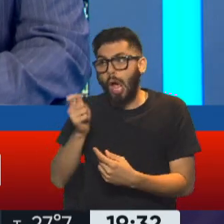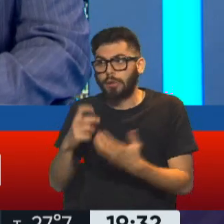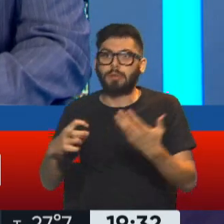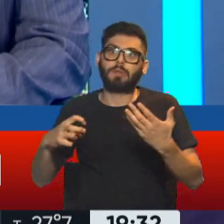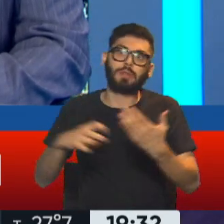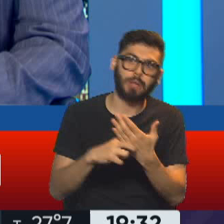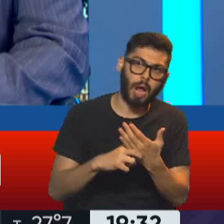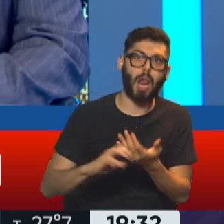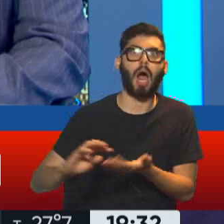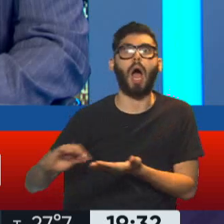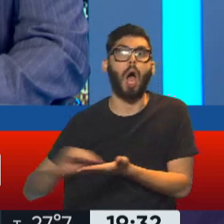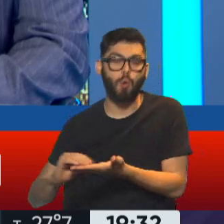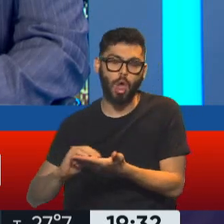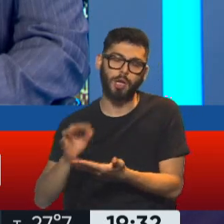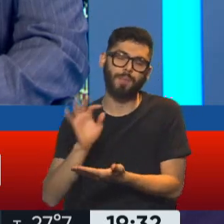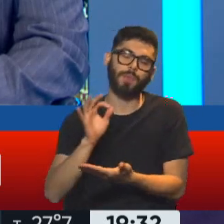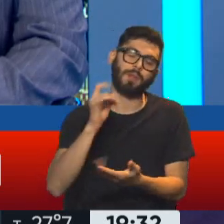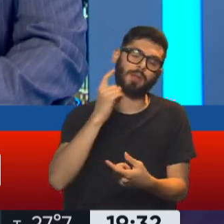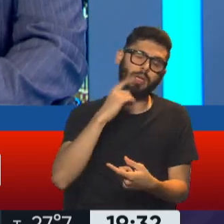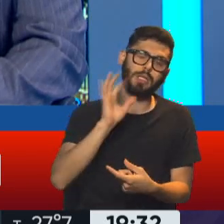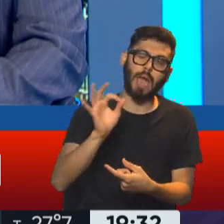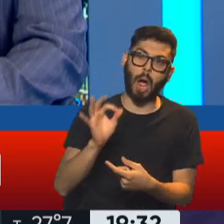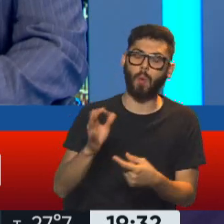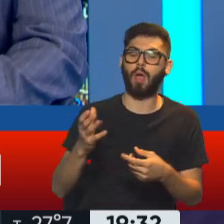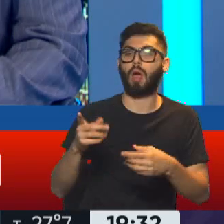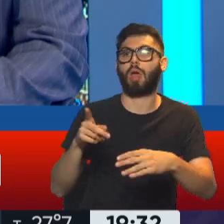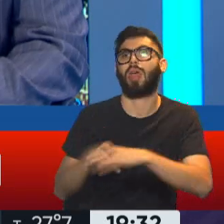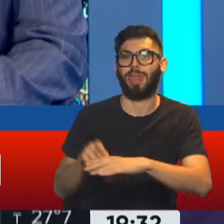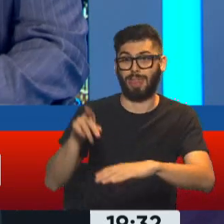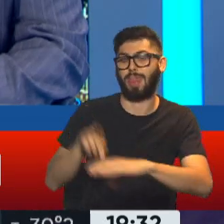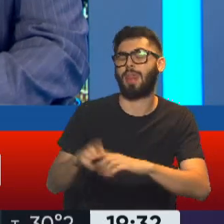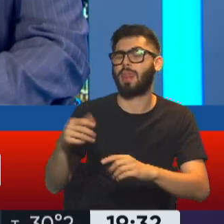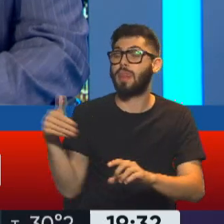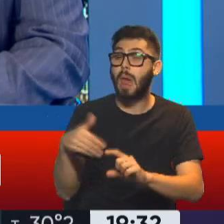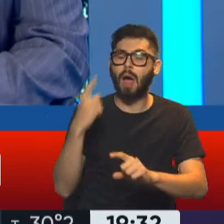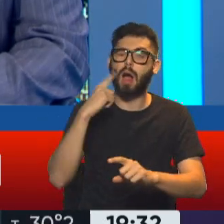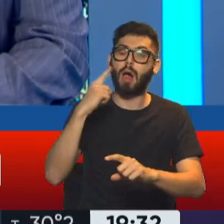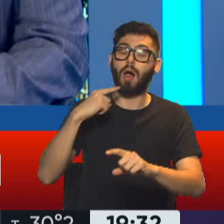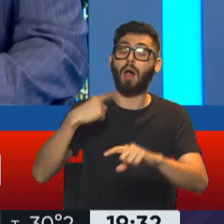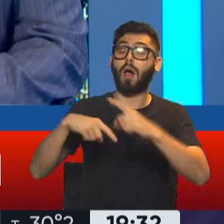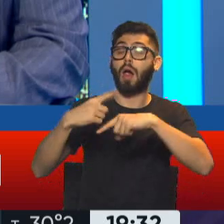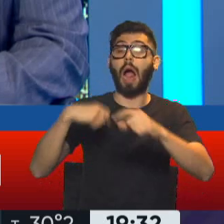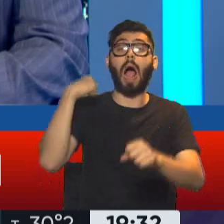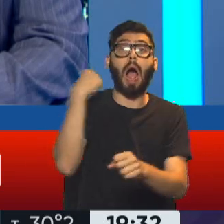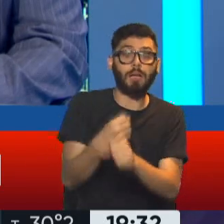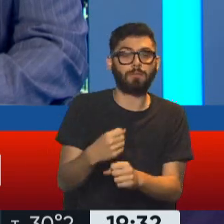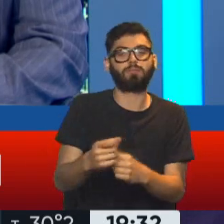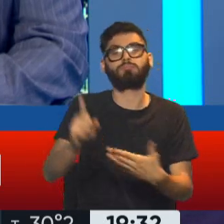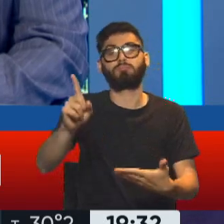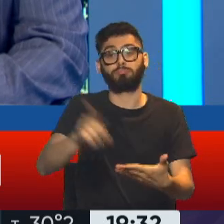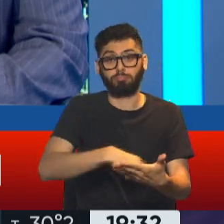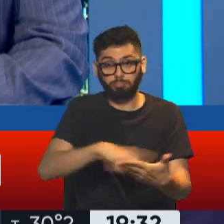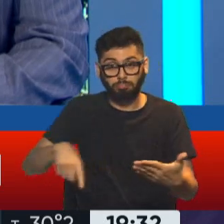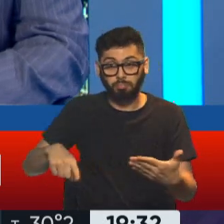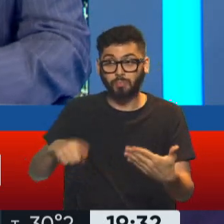bien saben complicar cuando tienen ganas de demorar una causa, hasta llegar a un sobreseguimiento confirmado